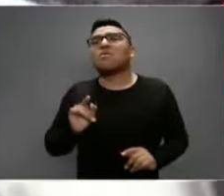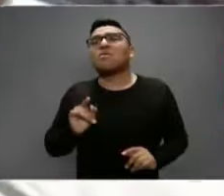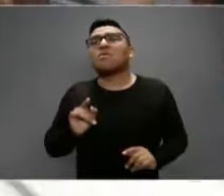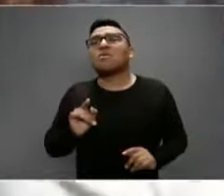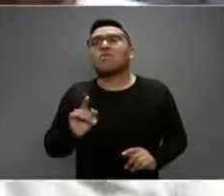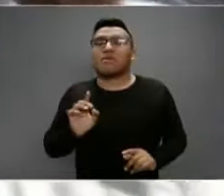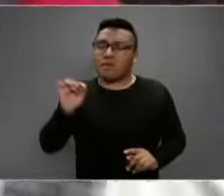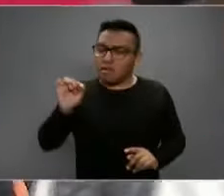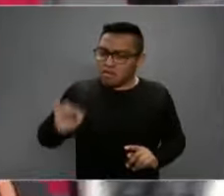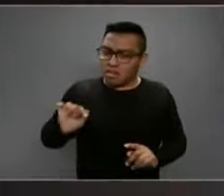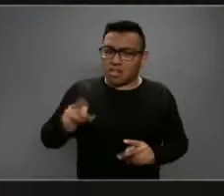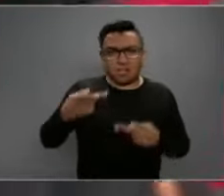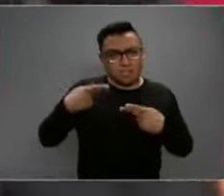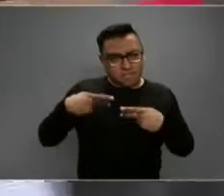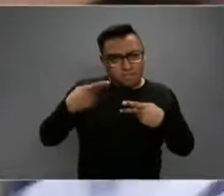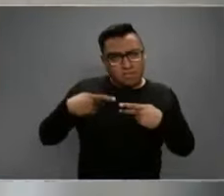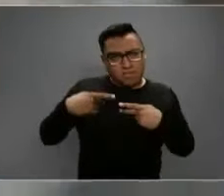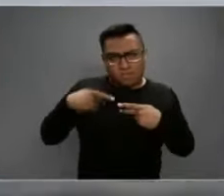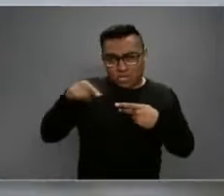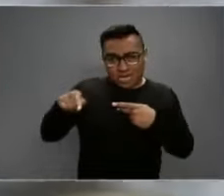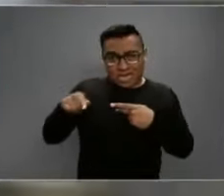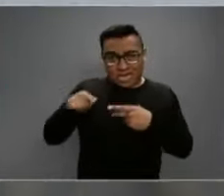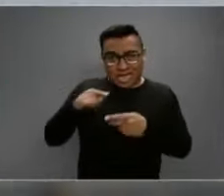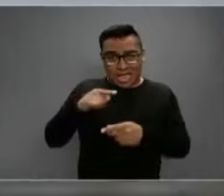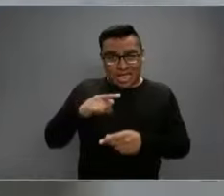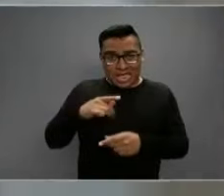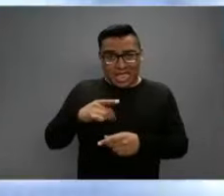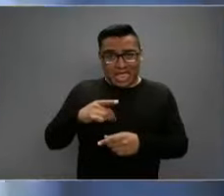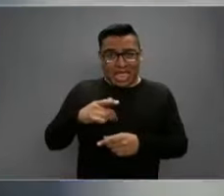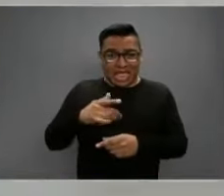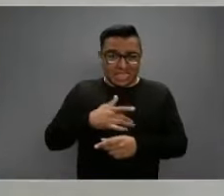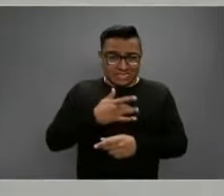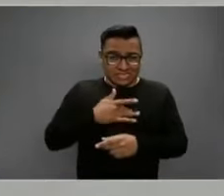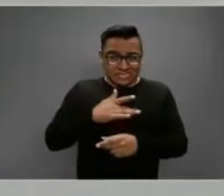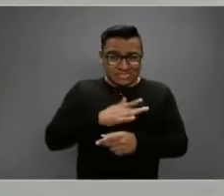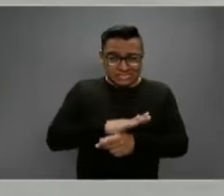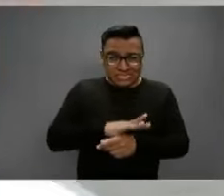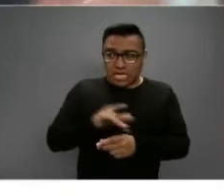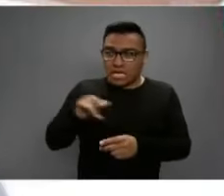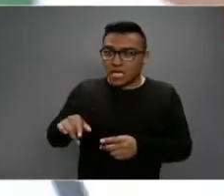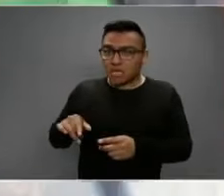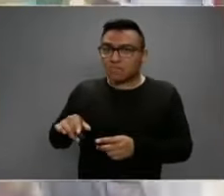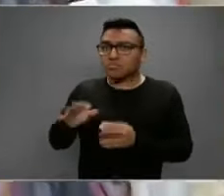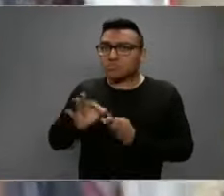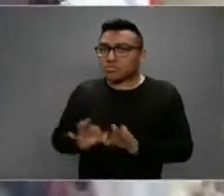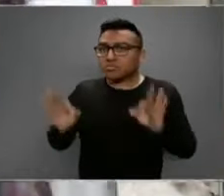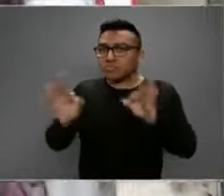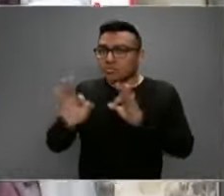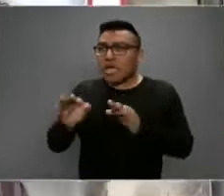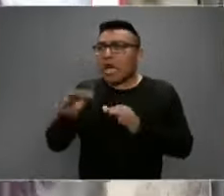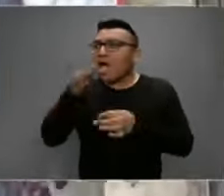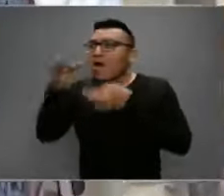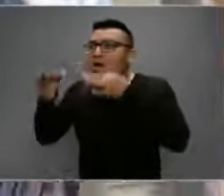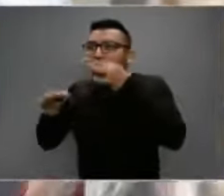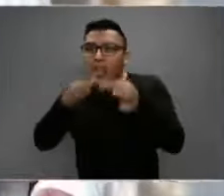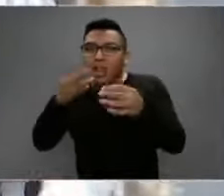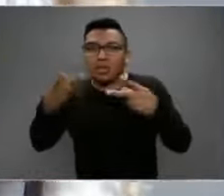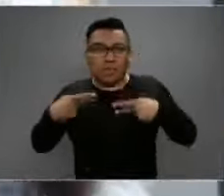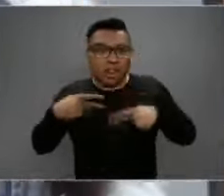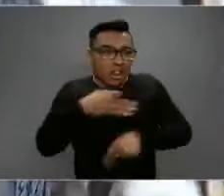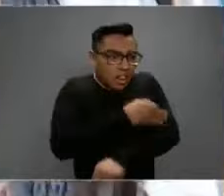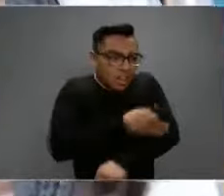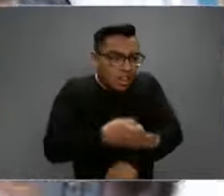es para que esta persona alerte a sus contactos más cercanos de que empieza a